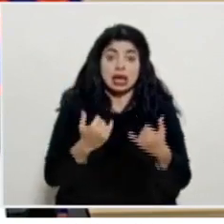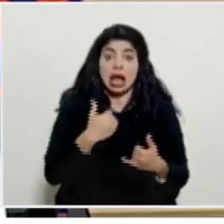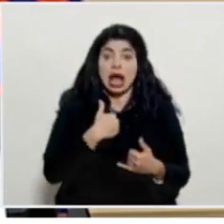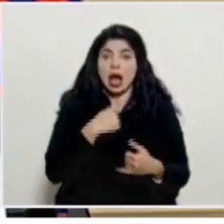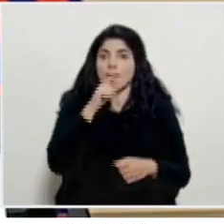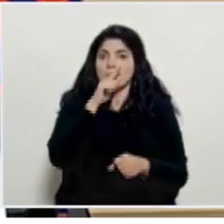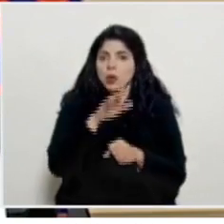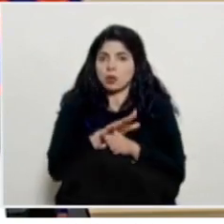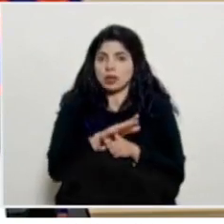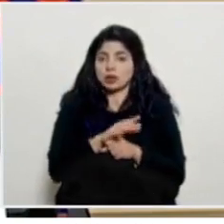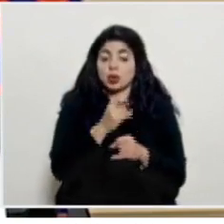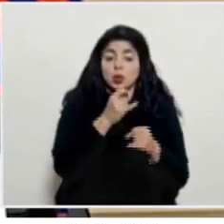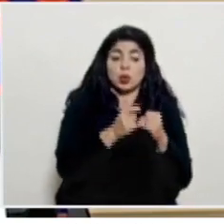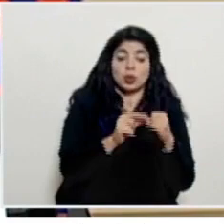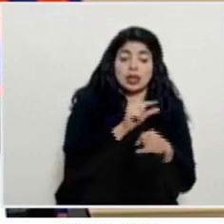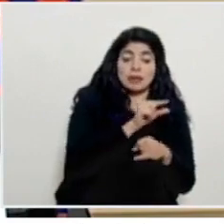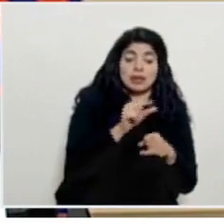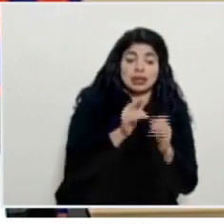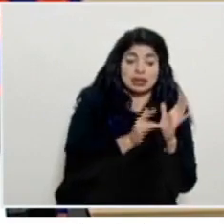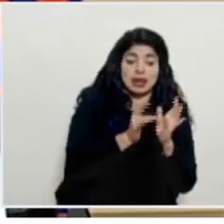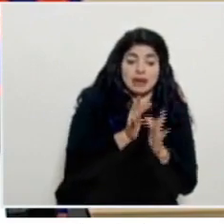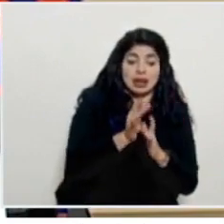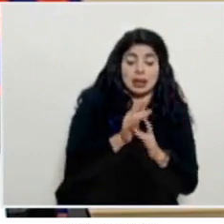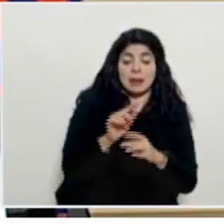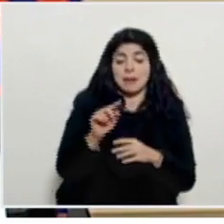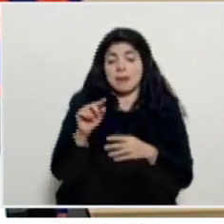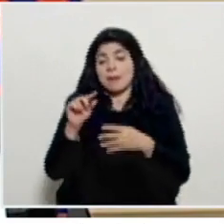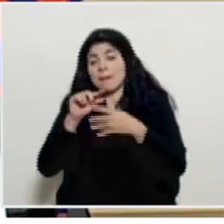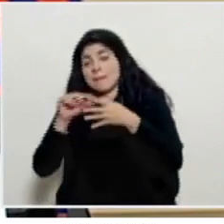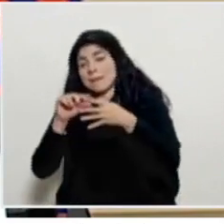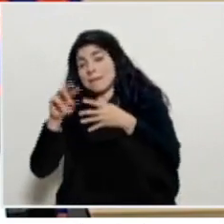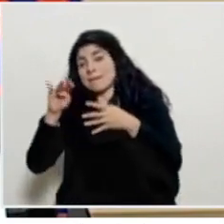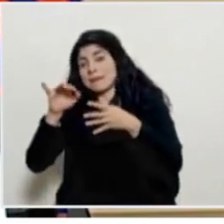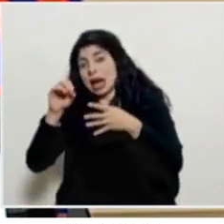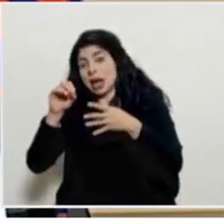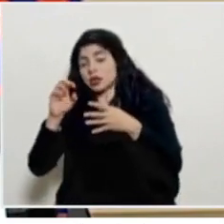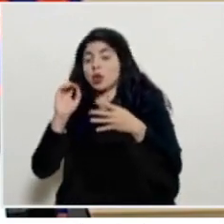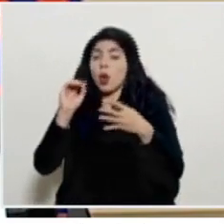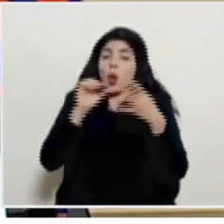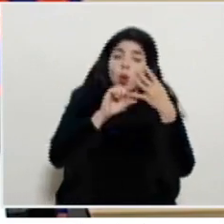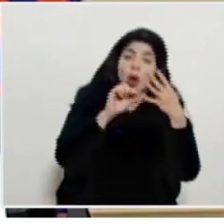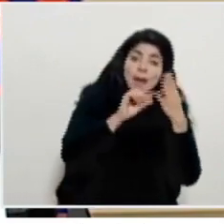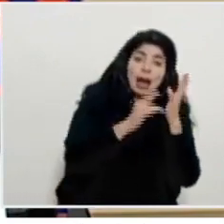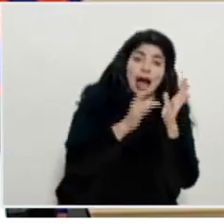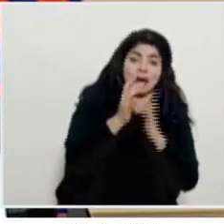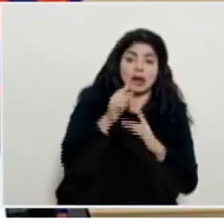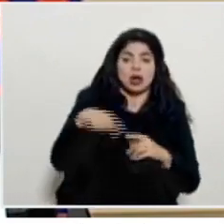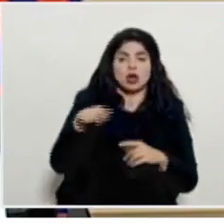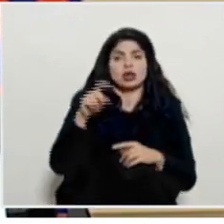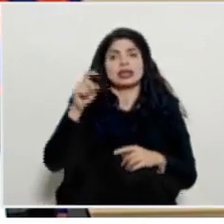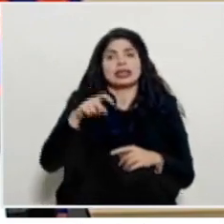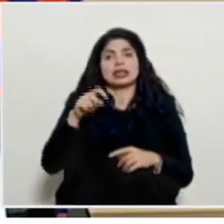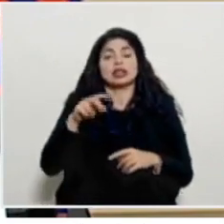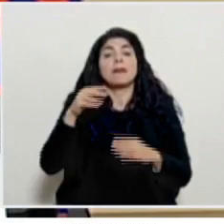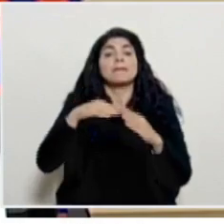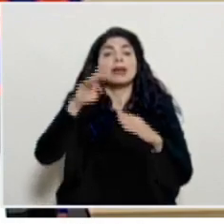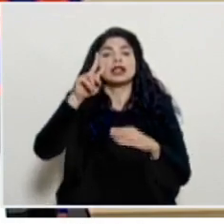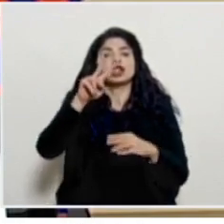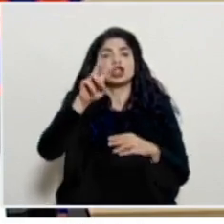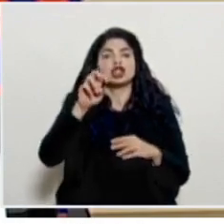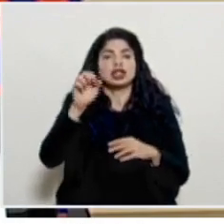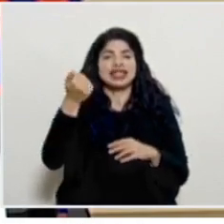la última semana de abril y la primera de mayo para tener más de 200 mil dosis